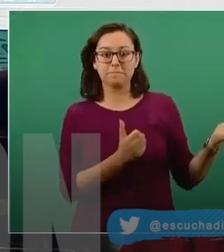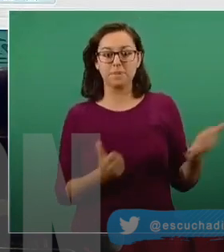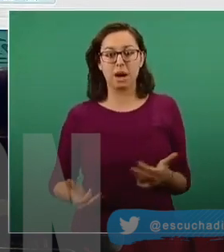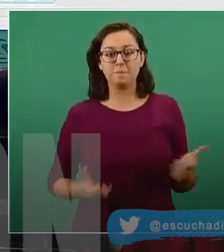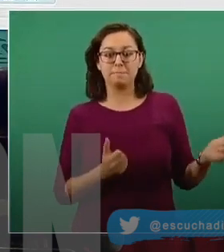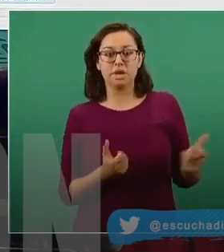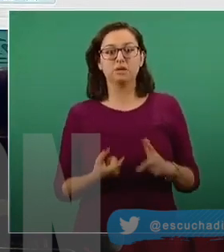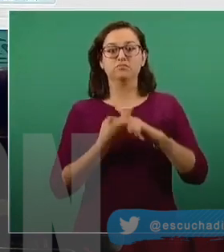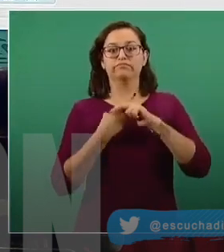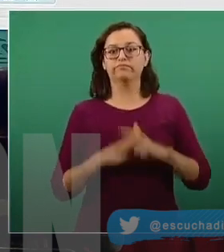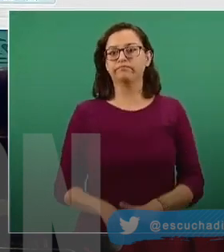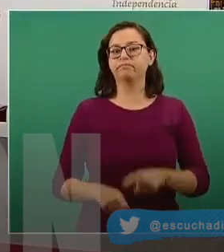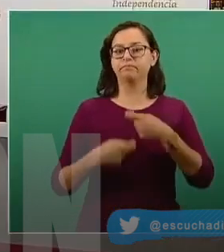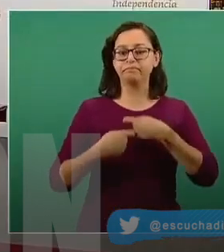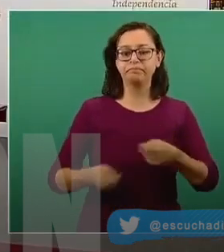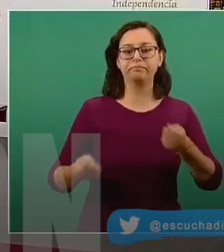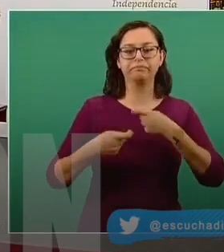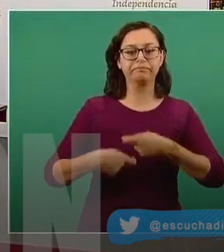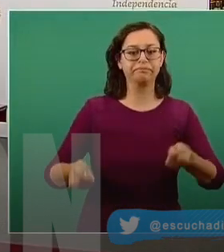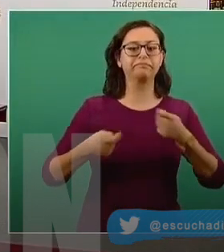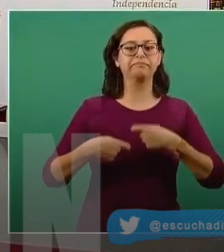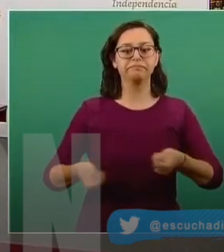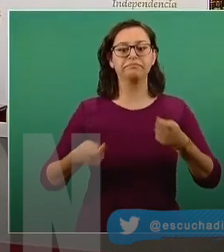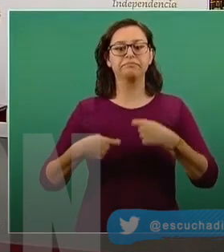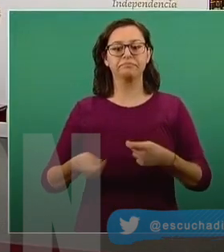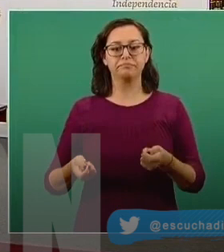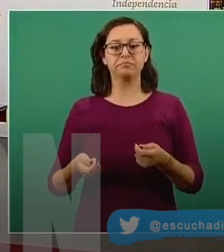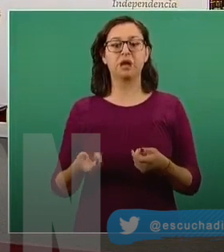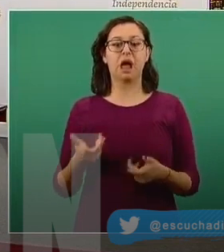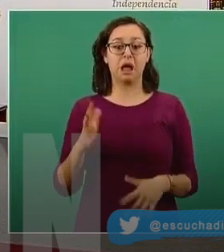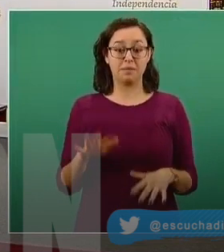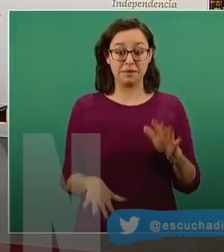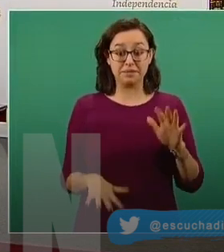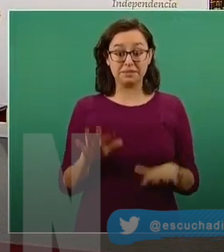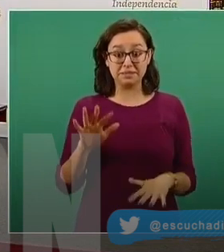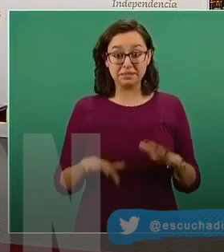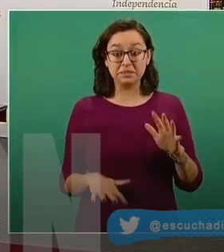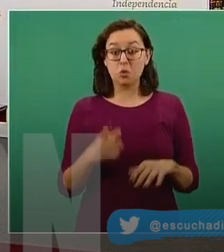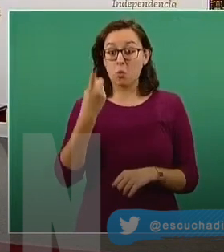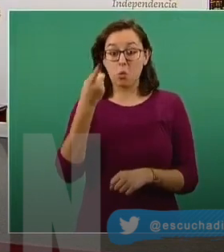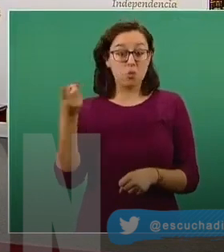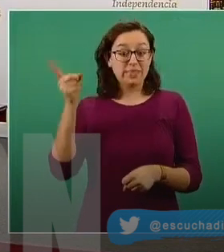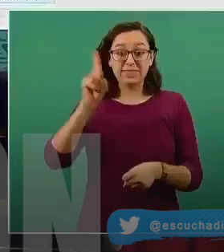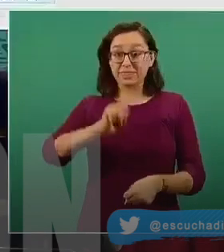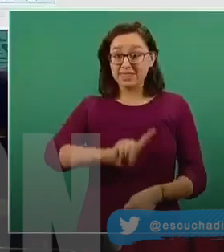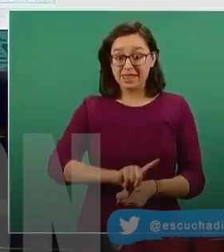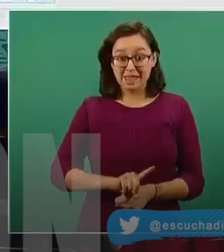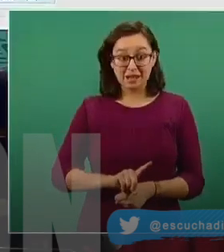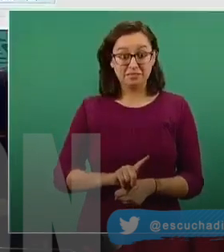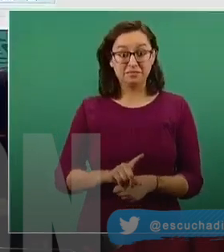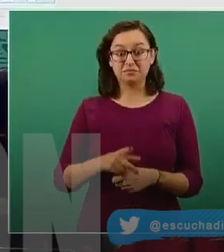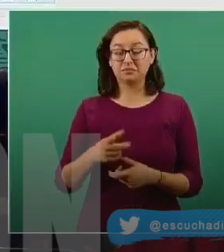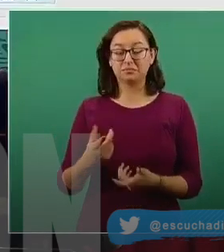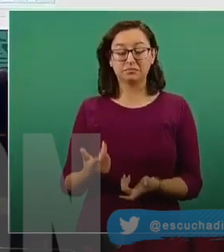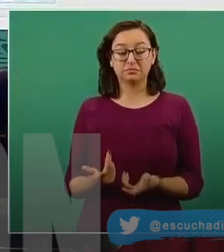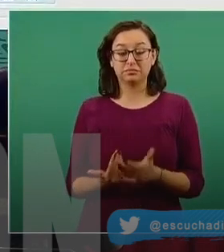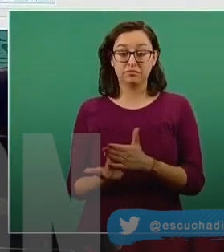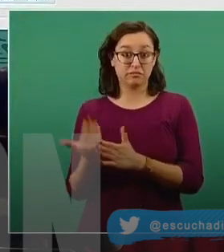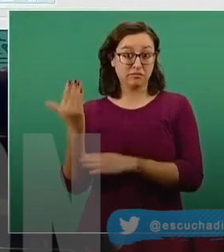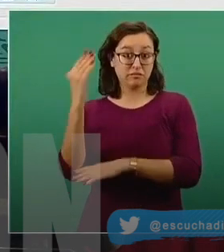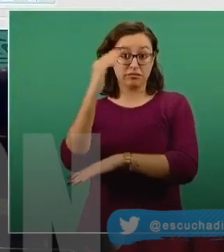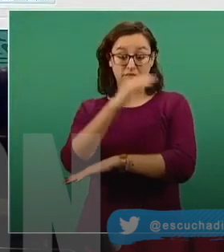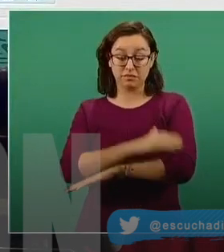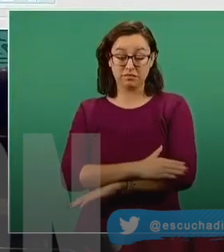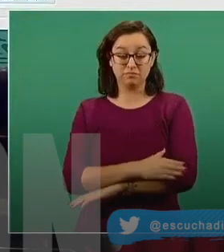a aplicar muchas dosis en nuestro país y hemos llegado a tener días en donde se aplican en una sola jornada laboral, en una sola jornada de